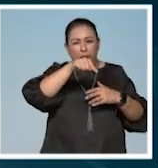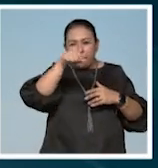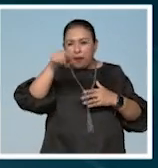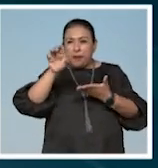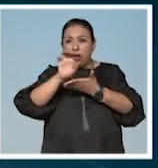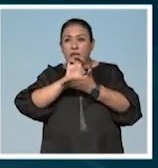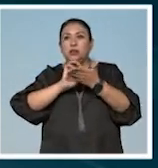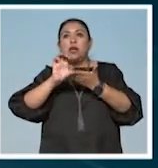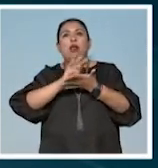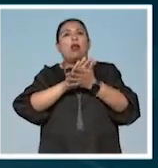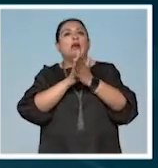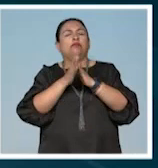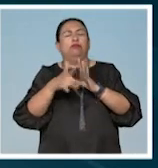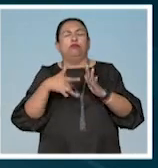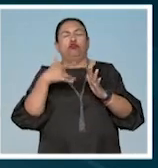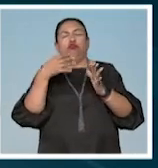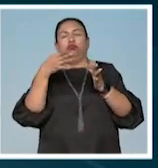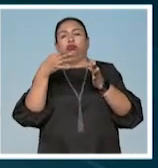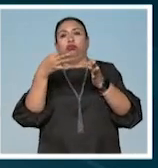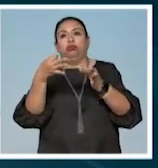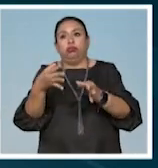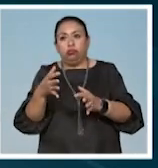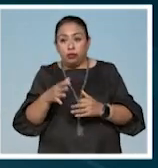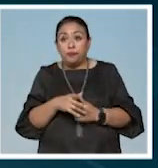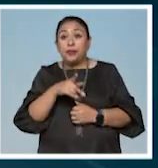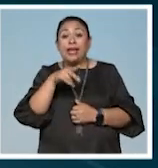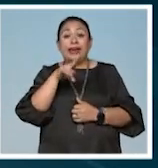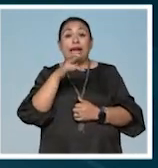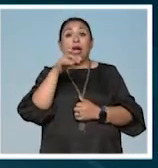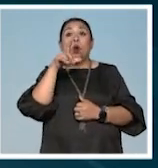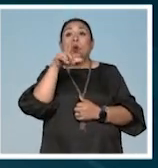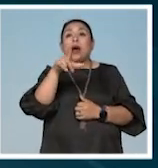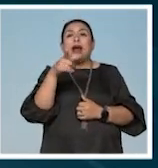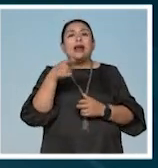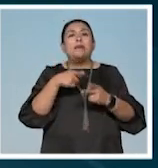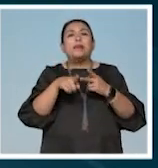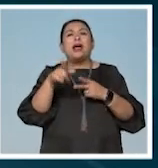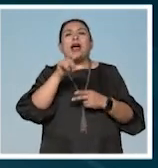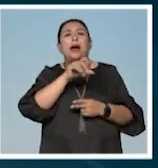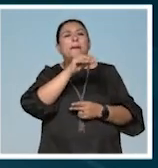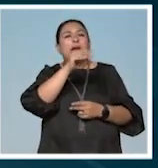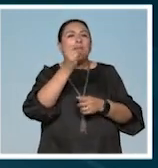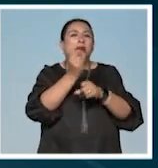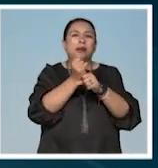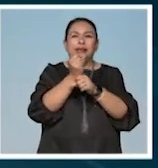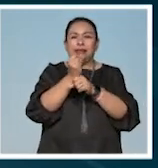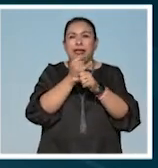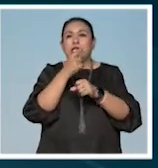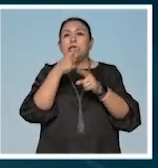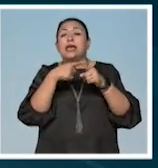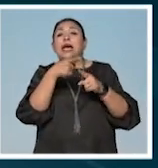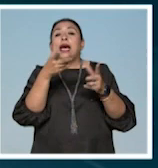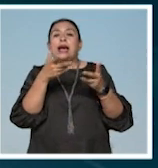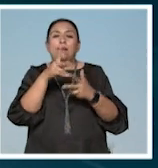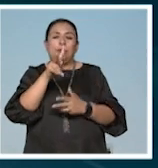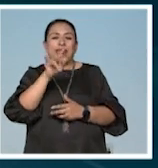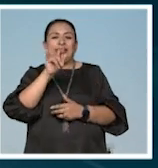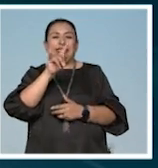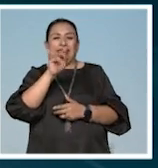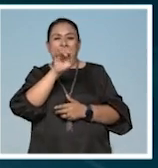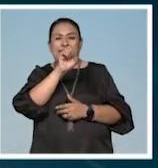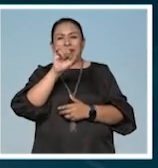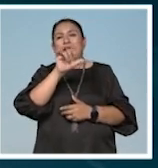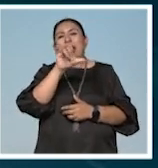llega a ser subyugante. Nahual nace de los recorridos e investigaciones que realizó Vicente Silva